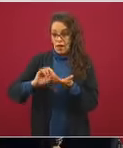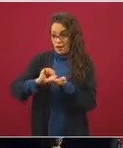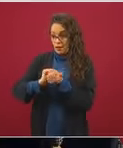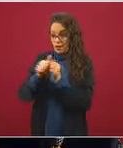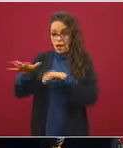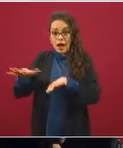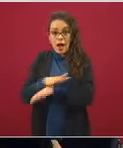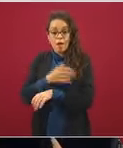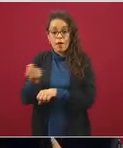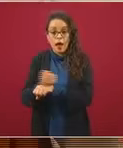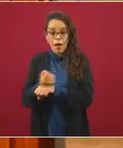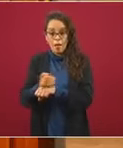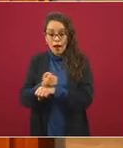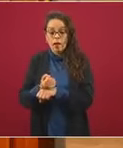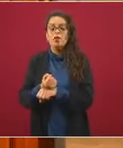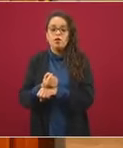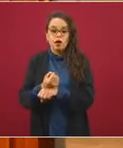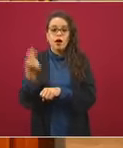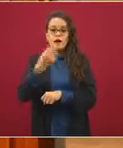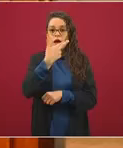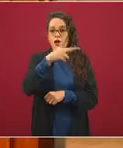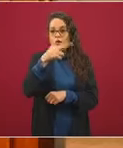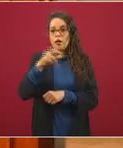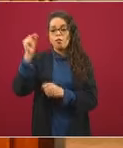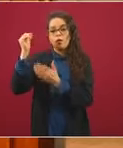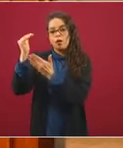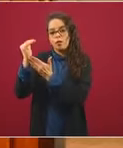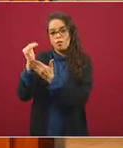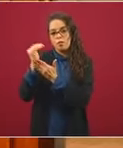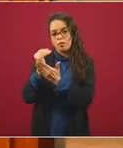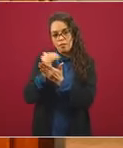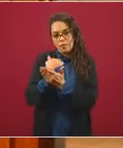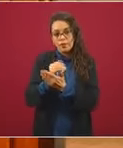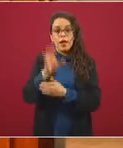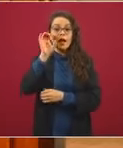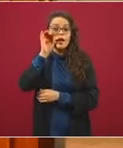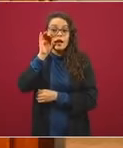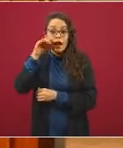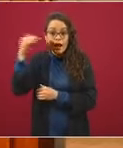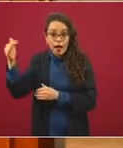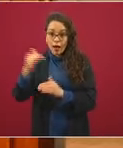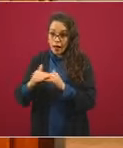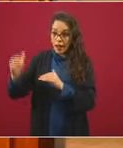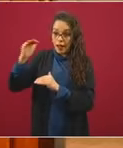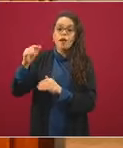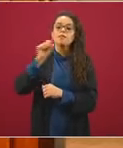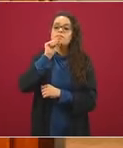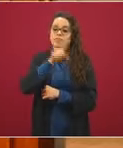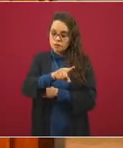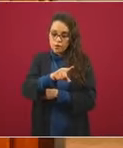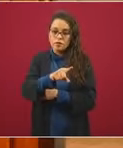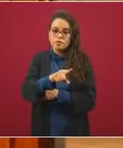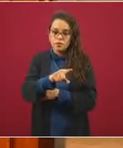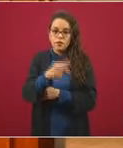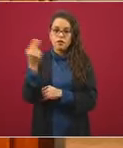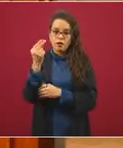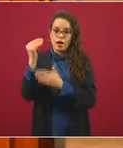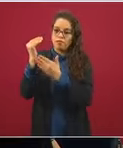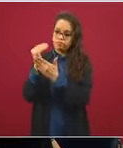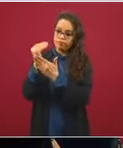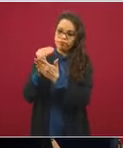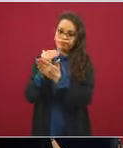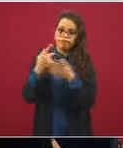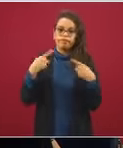disminuirse, cuando pase a naranja también tendrá que disminuirse, más aún y esto es para